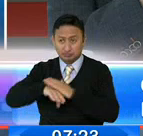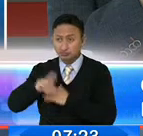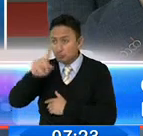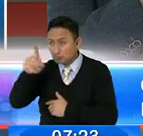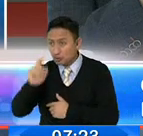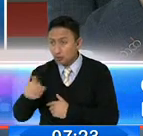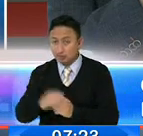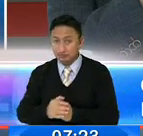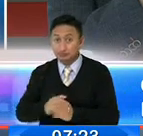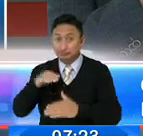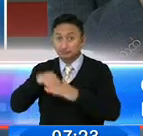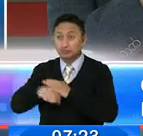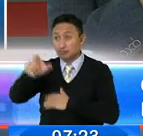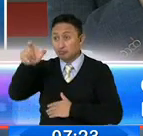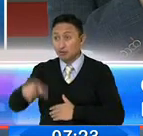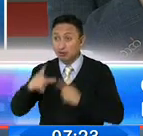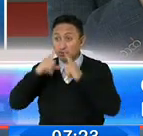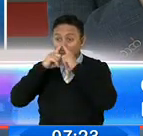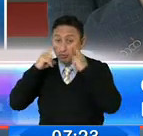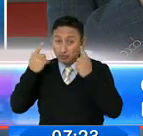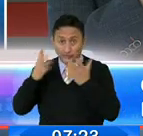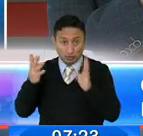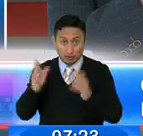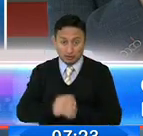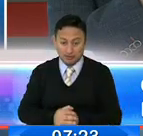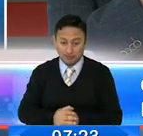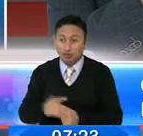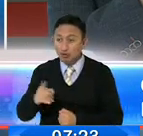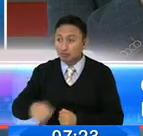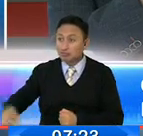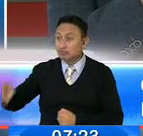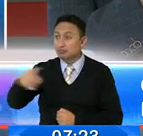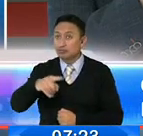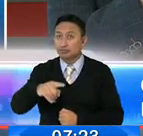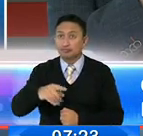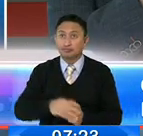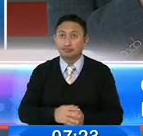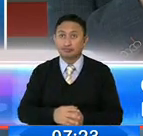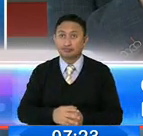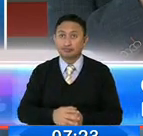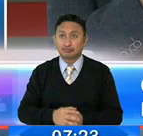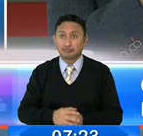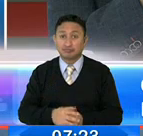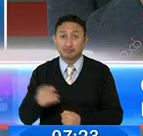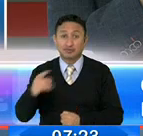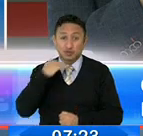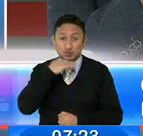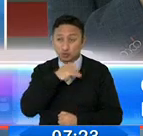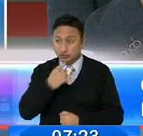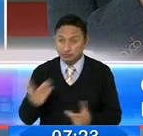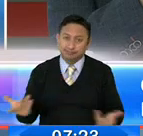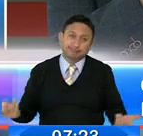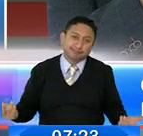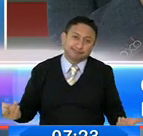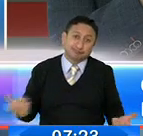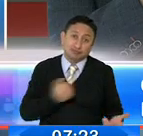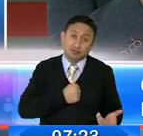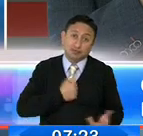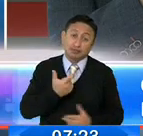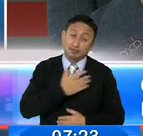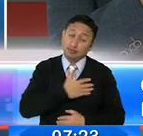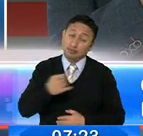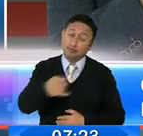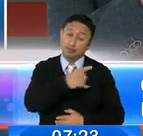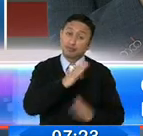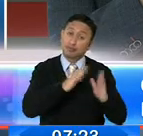llego y veo que la señora está sin mascarilla, que veo que todo alrededor está totalmente insalubre, obviamente la voy a decir que se vaya a su